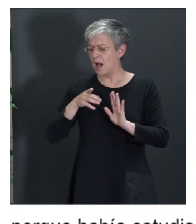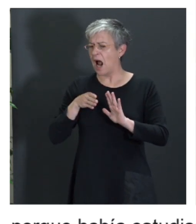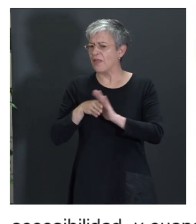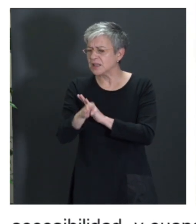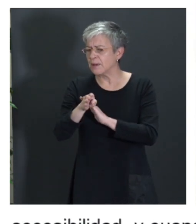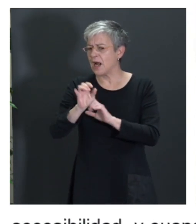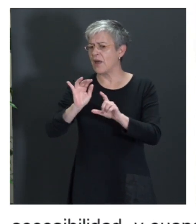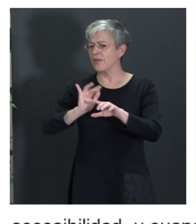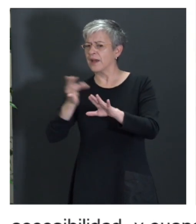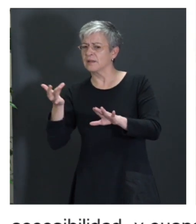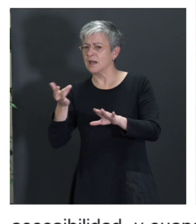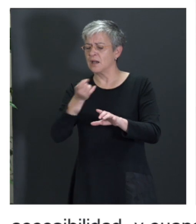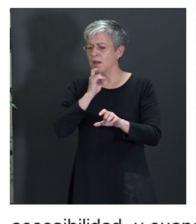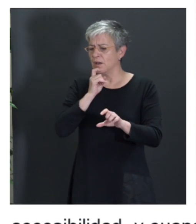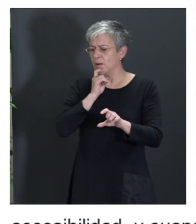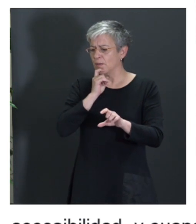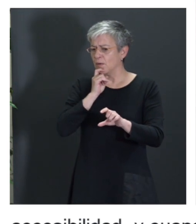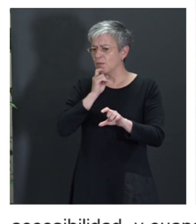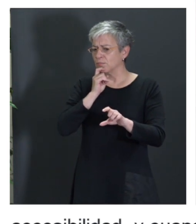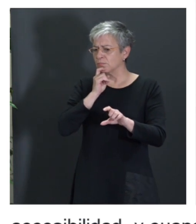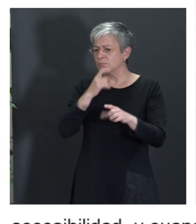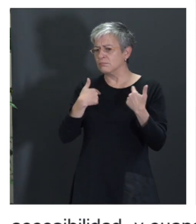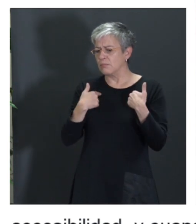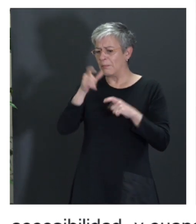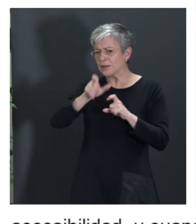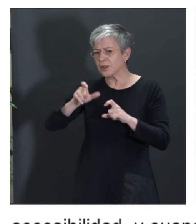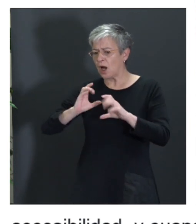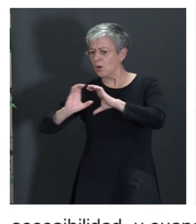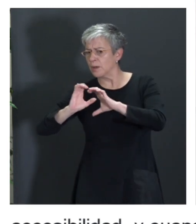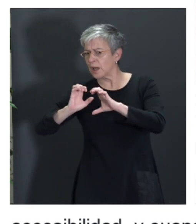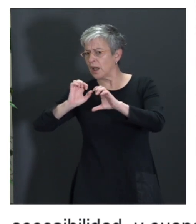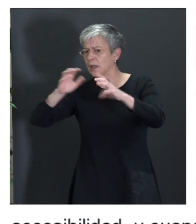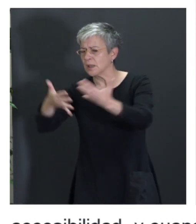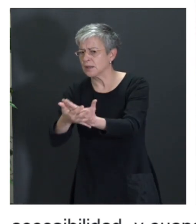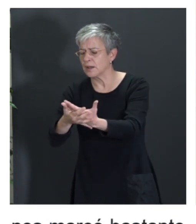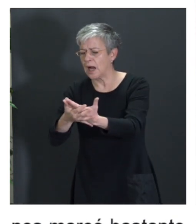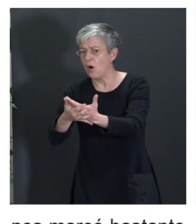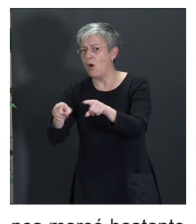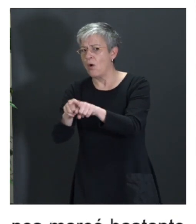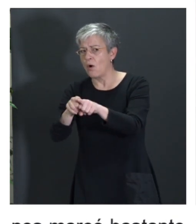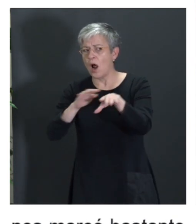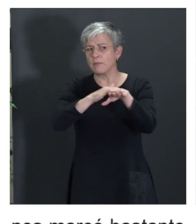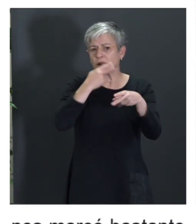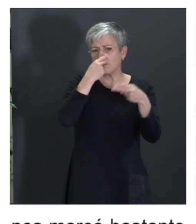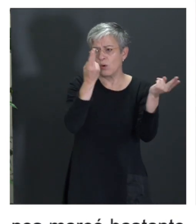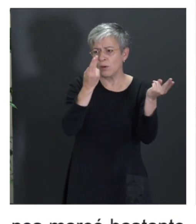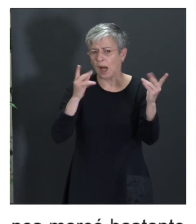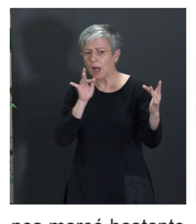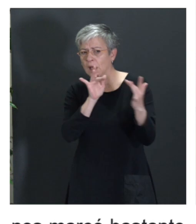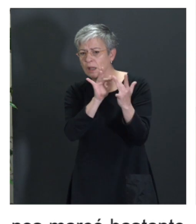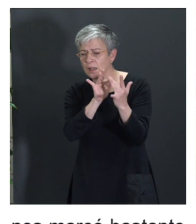La gente se comunica online, la gente se comunica con la administración pública online, lo hace todo